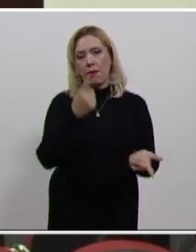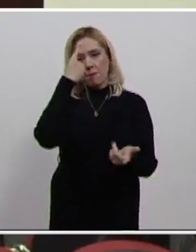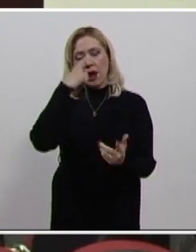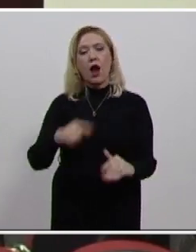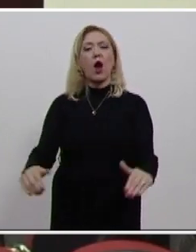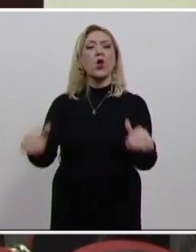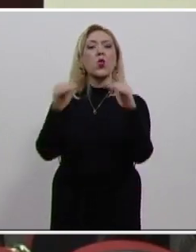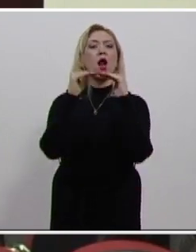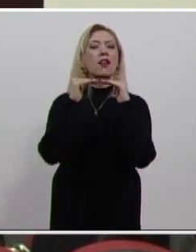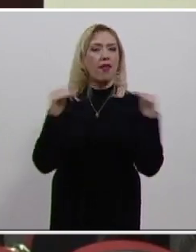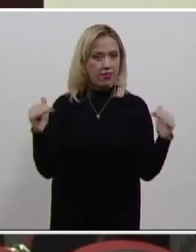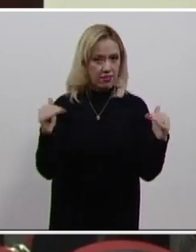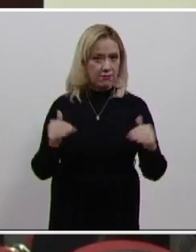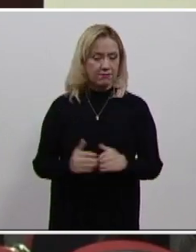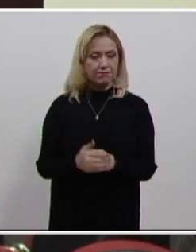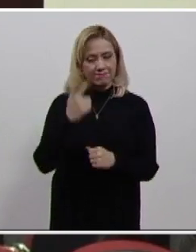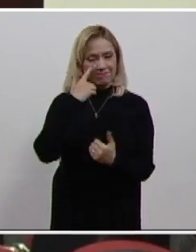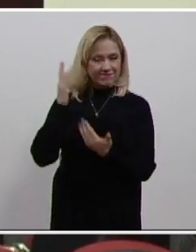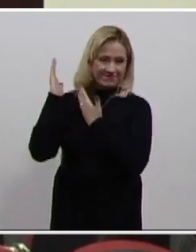de igualdad.